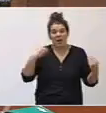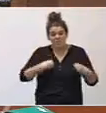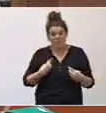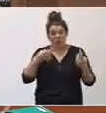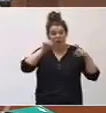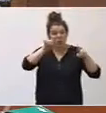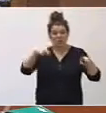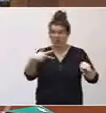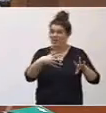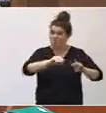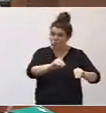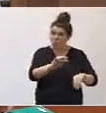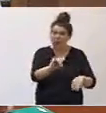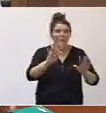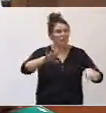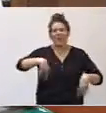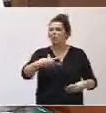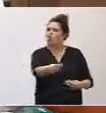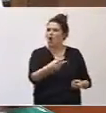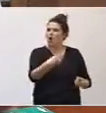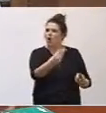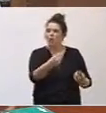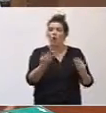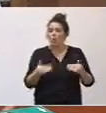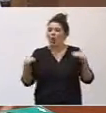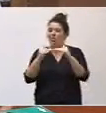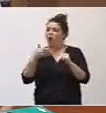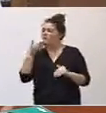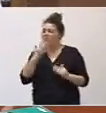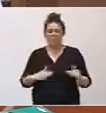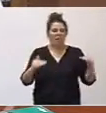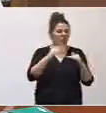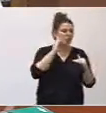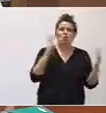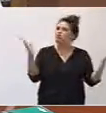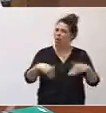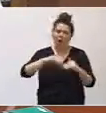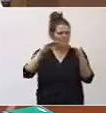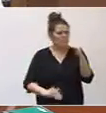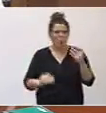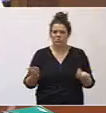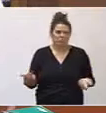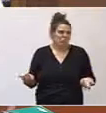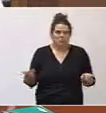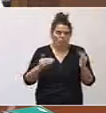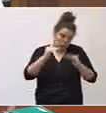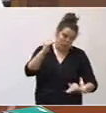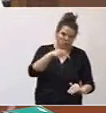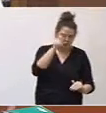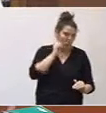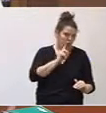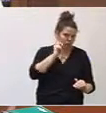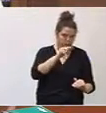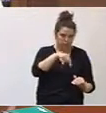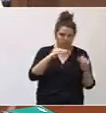a la educación en situación de igualdad que el resto de sus compañeros. Me refiero a que actualmente nuestras escuelas no